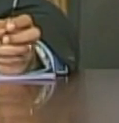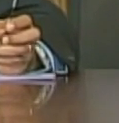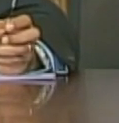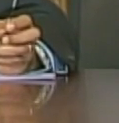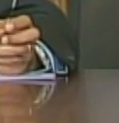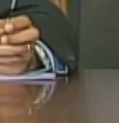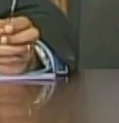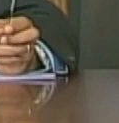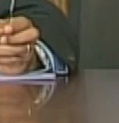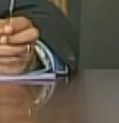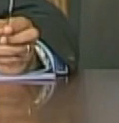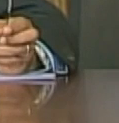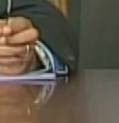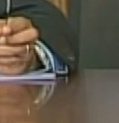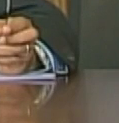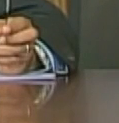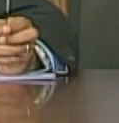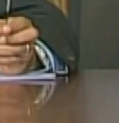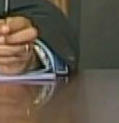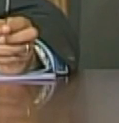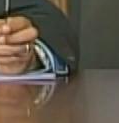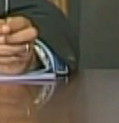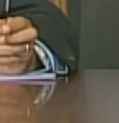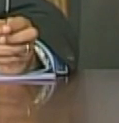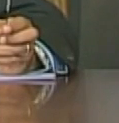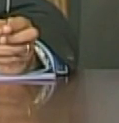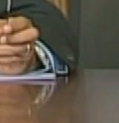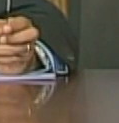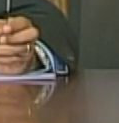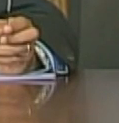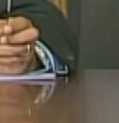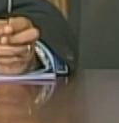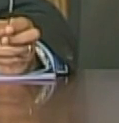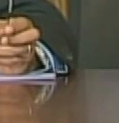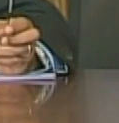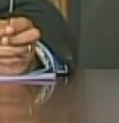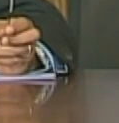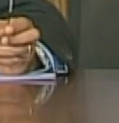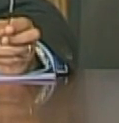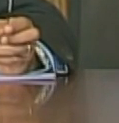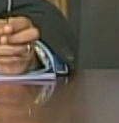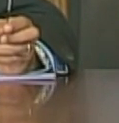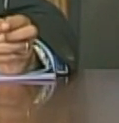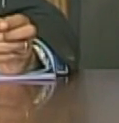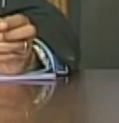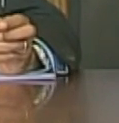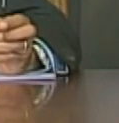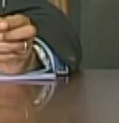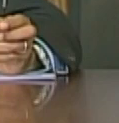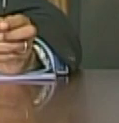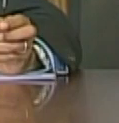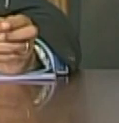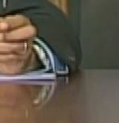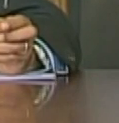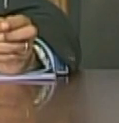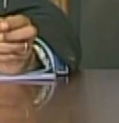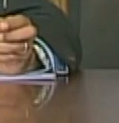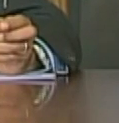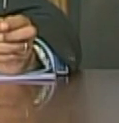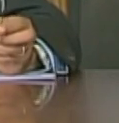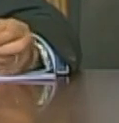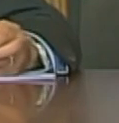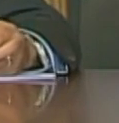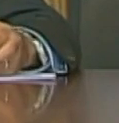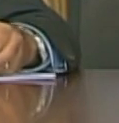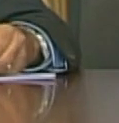poderoso tiene que ver mucho con la economía crecimiento económico la inversión uno de los grandes motores la construcción hay que echar para